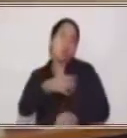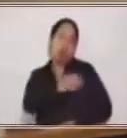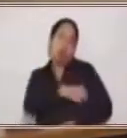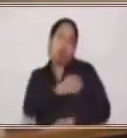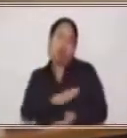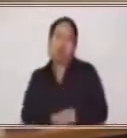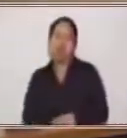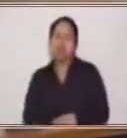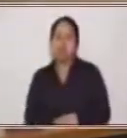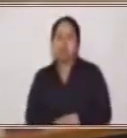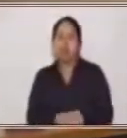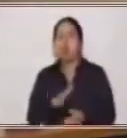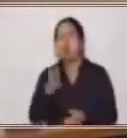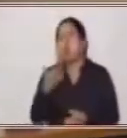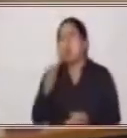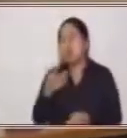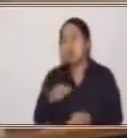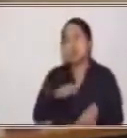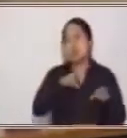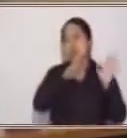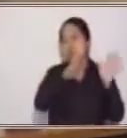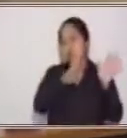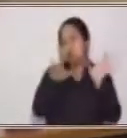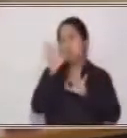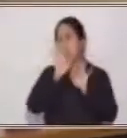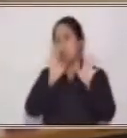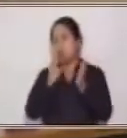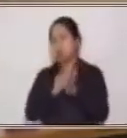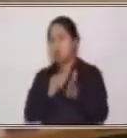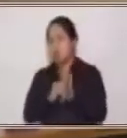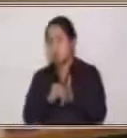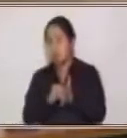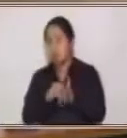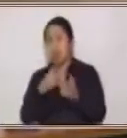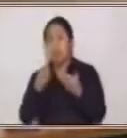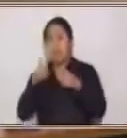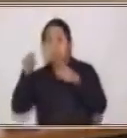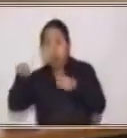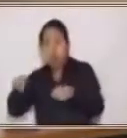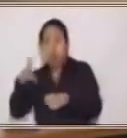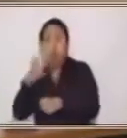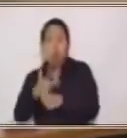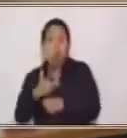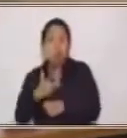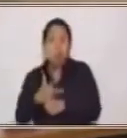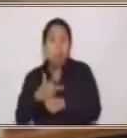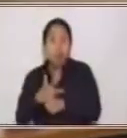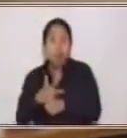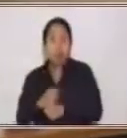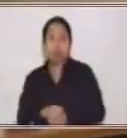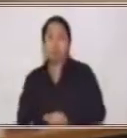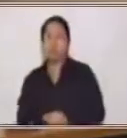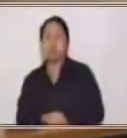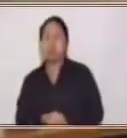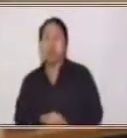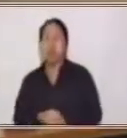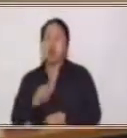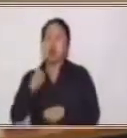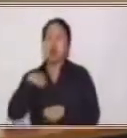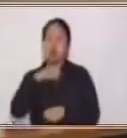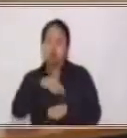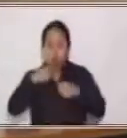hablando de 8 quetzales. En cambio, acá en Guatemala, como somos productores de